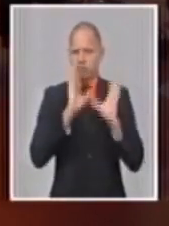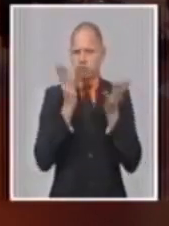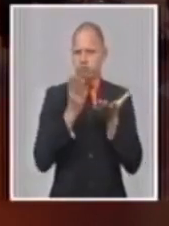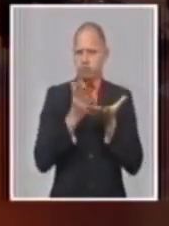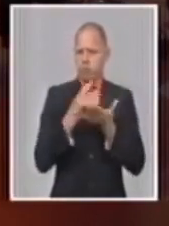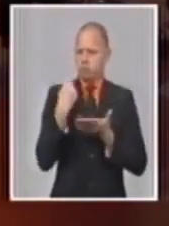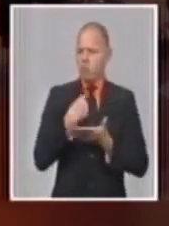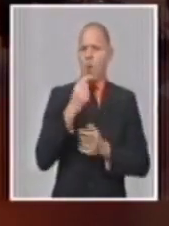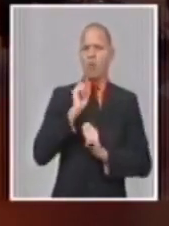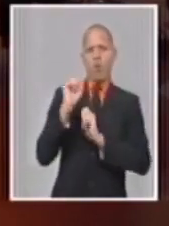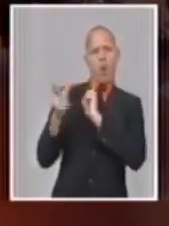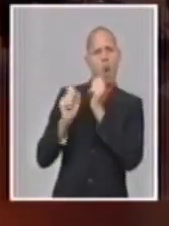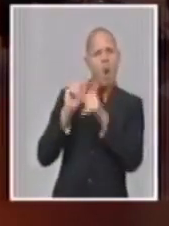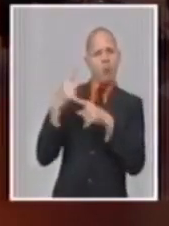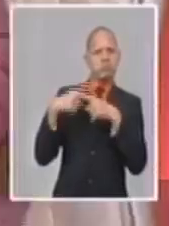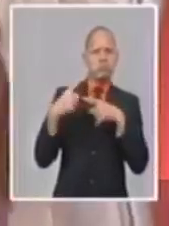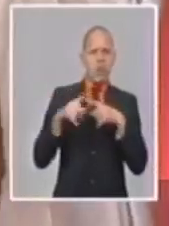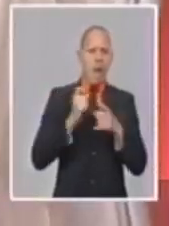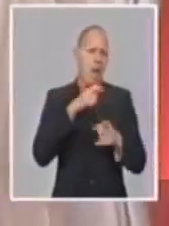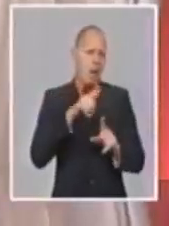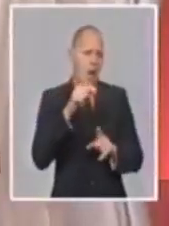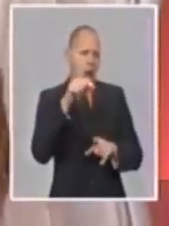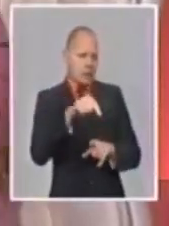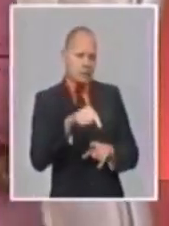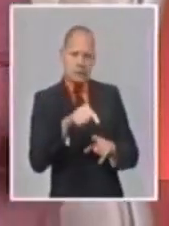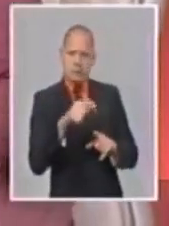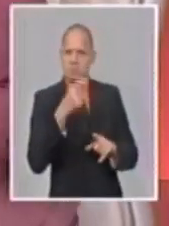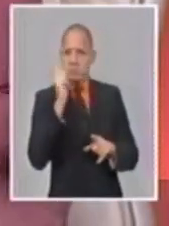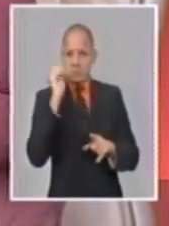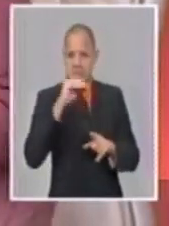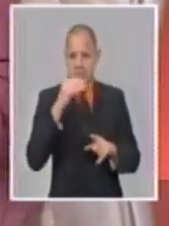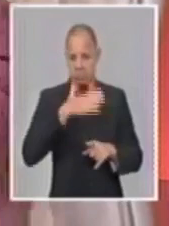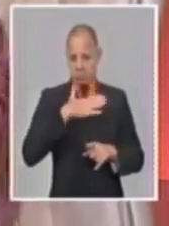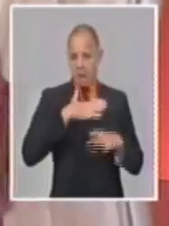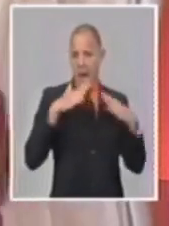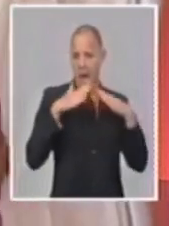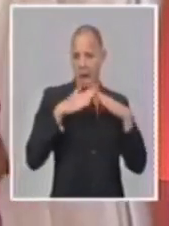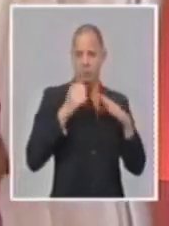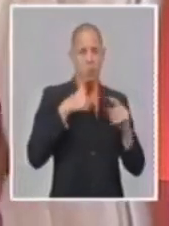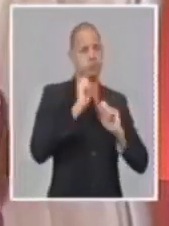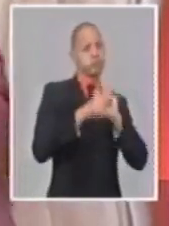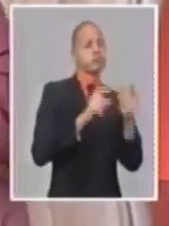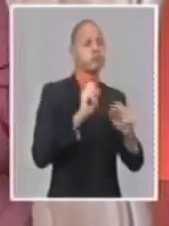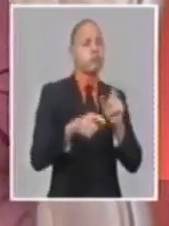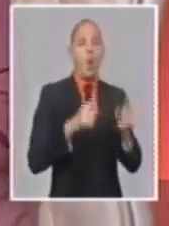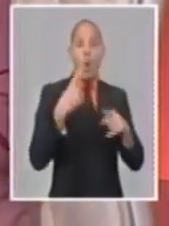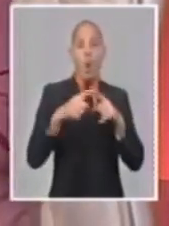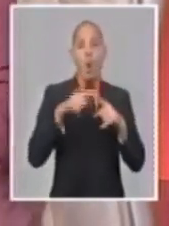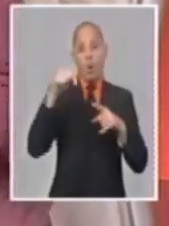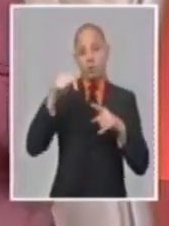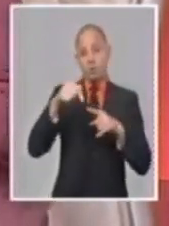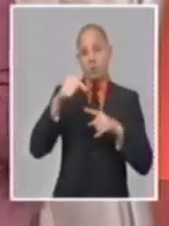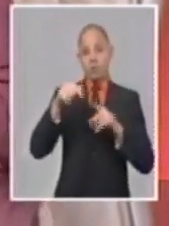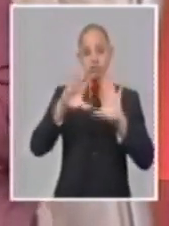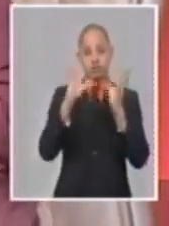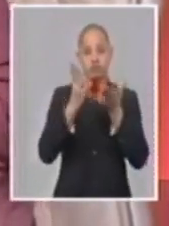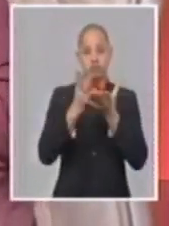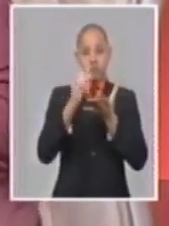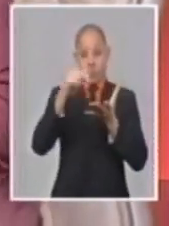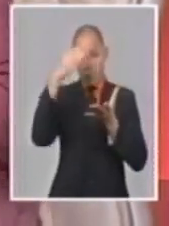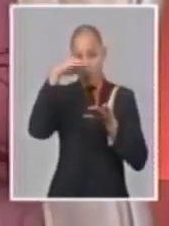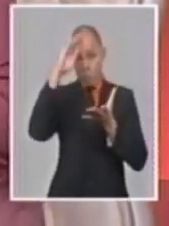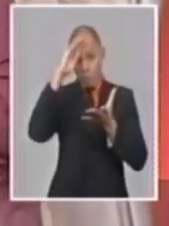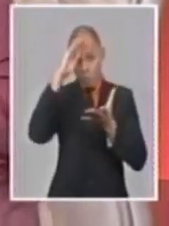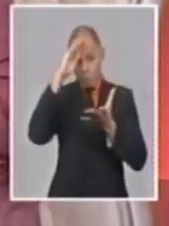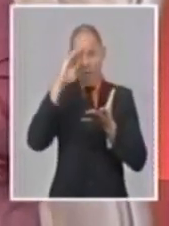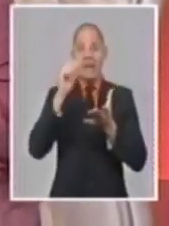compramos, ya no solo domésticamente que es un resultado, sino también en la economía. Y por tanto, si